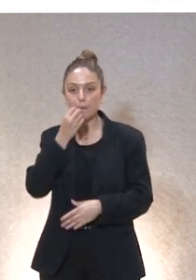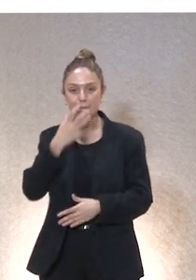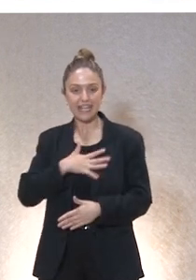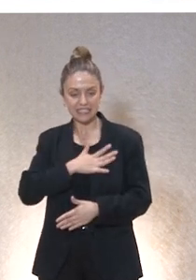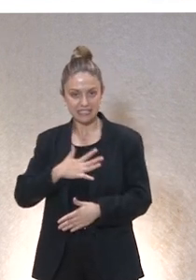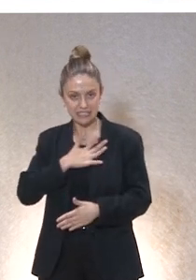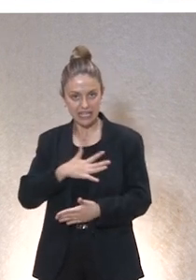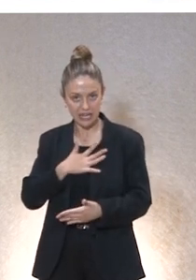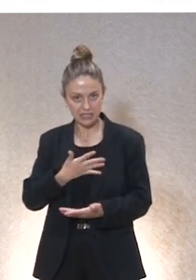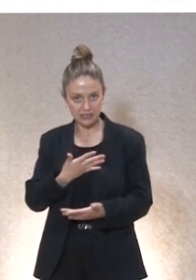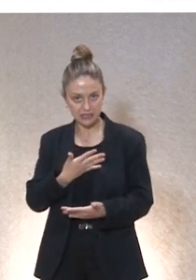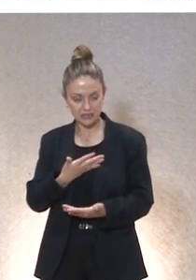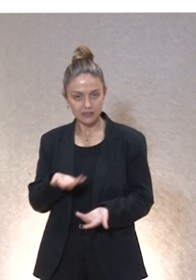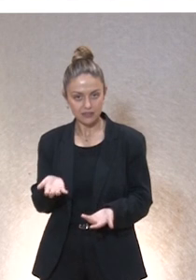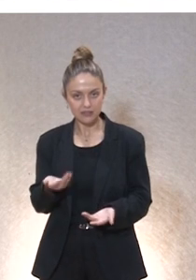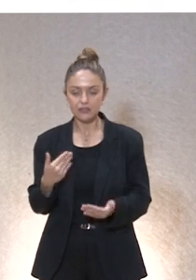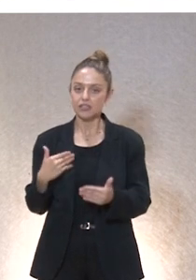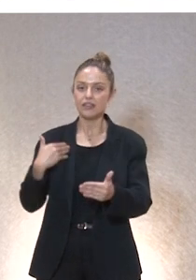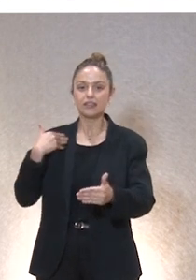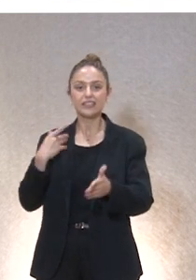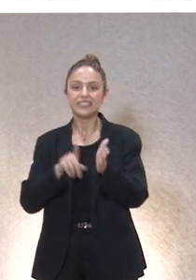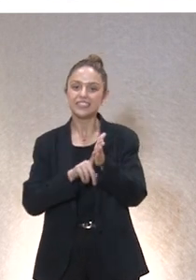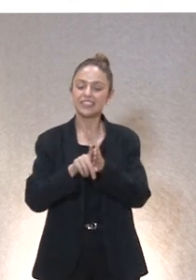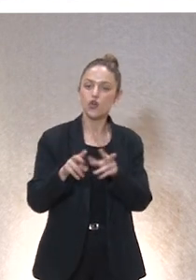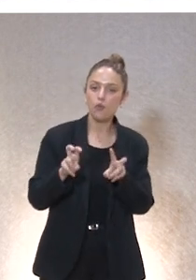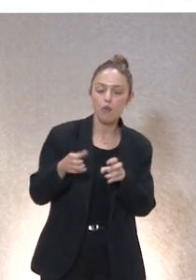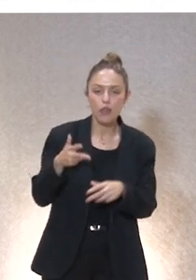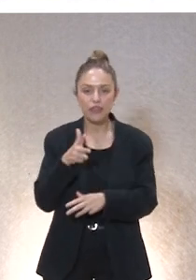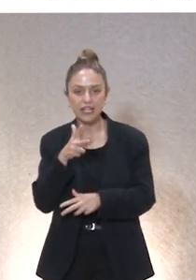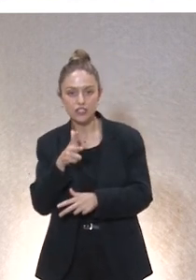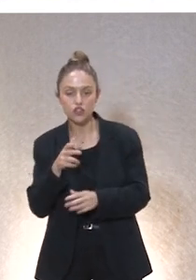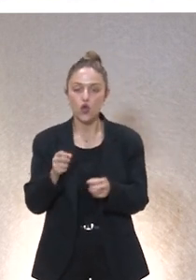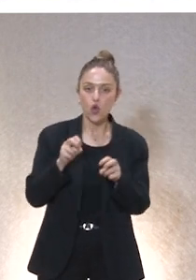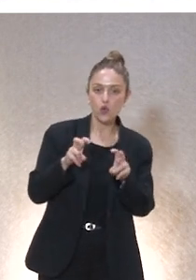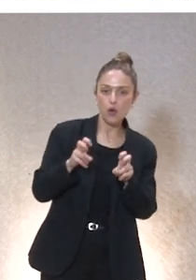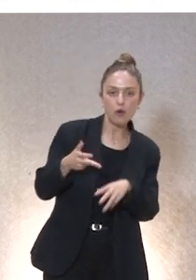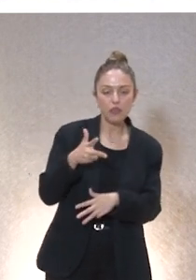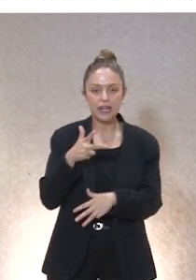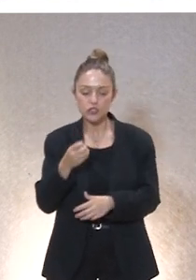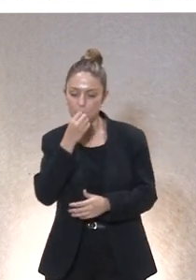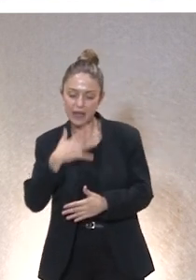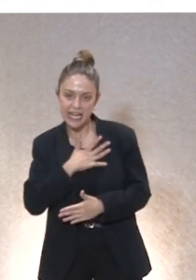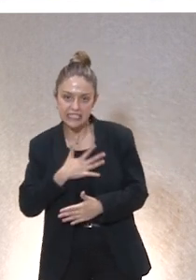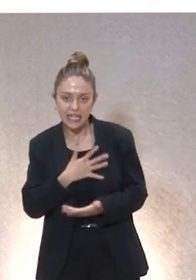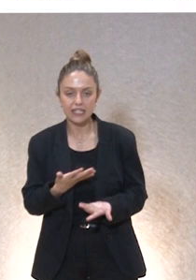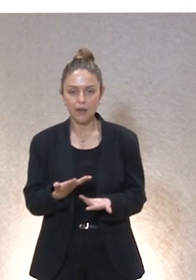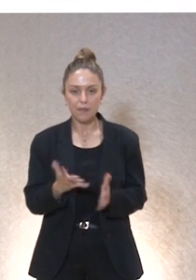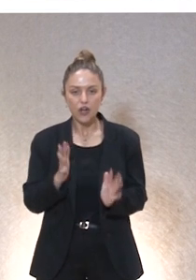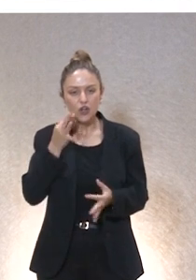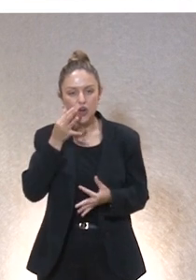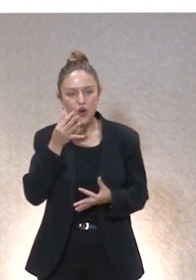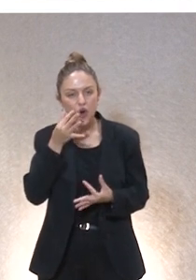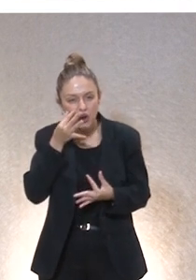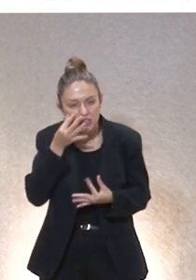el estado de bienestar el desarrollo de los nuevos derechos de los nuevos derechos de los nuevos derechos del nuevo estado de bienestar y en realidad hay un